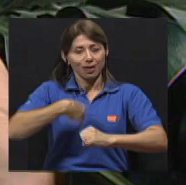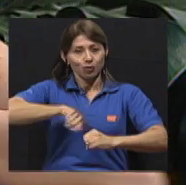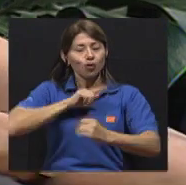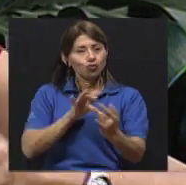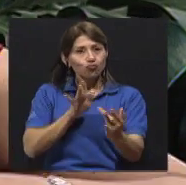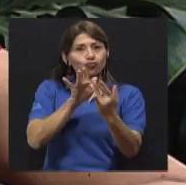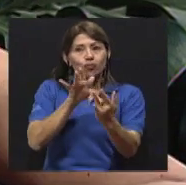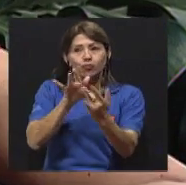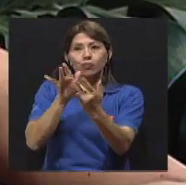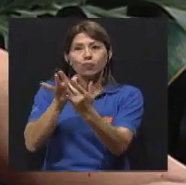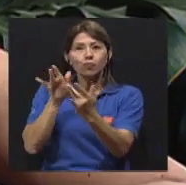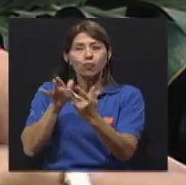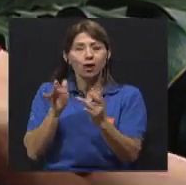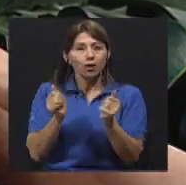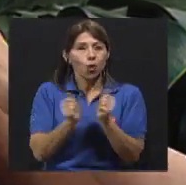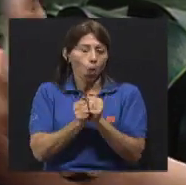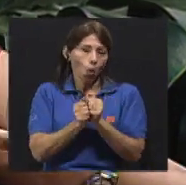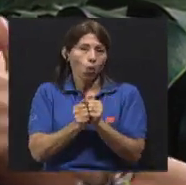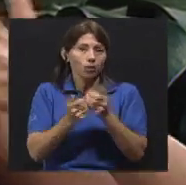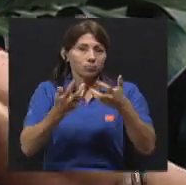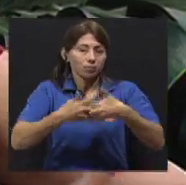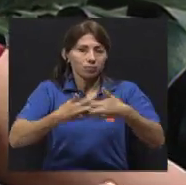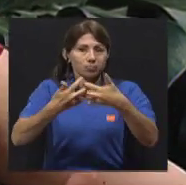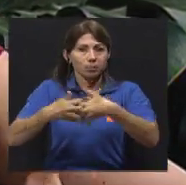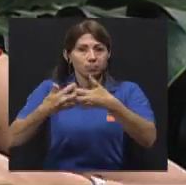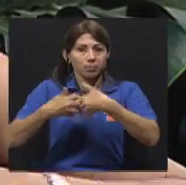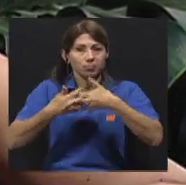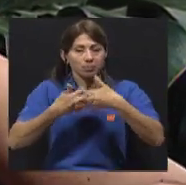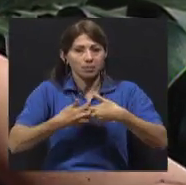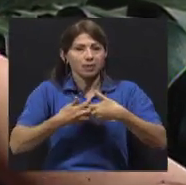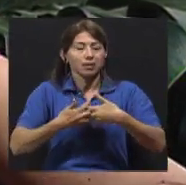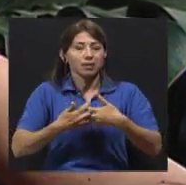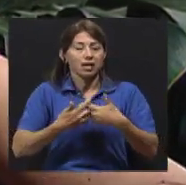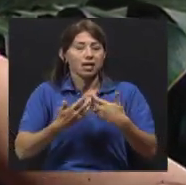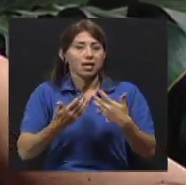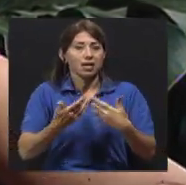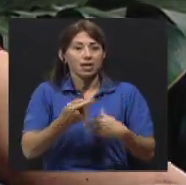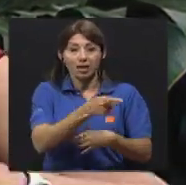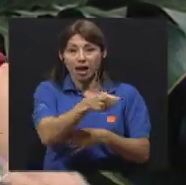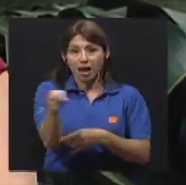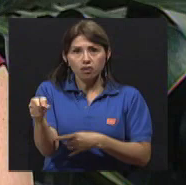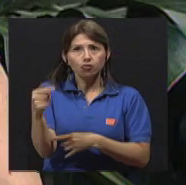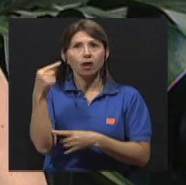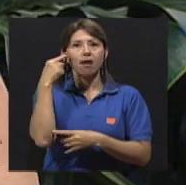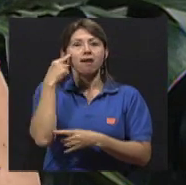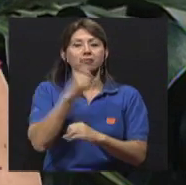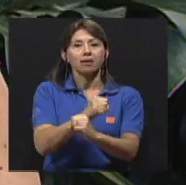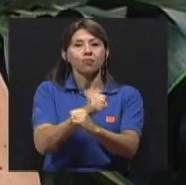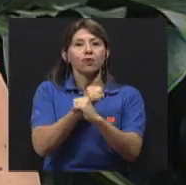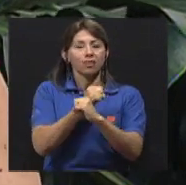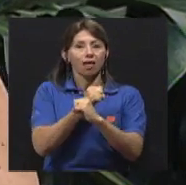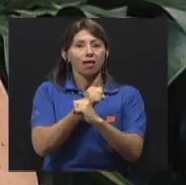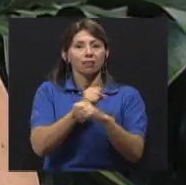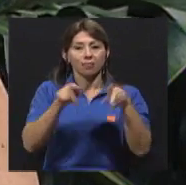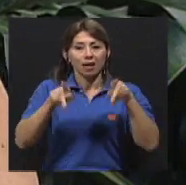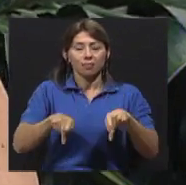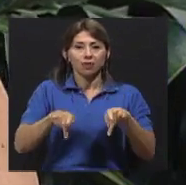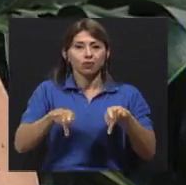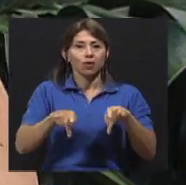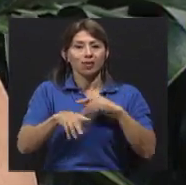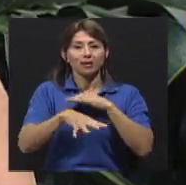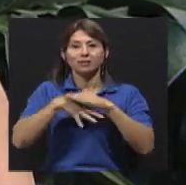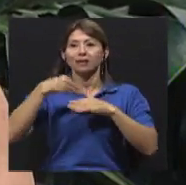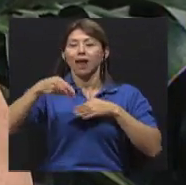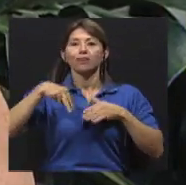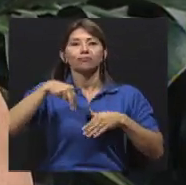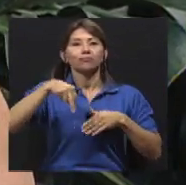importantes con algunas, valga la redundancia, algunas empresas que han integrado el componente de seguridad vial como